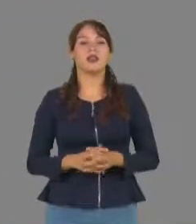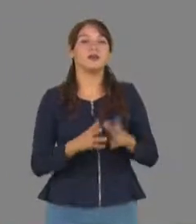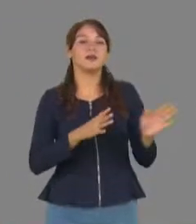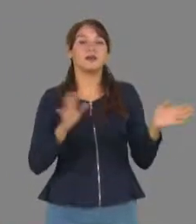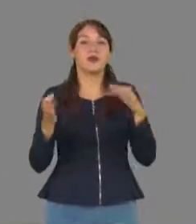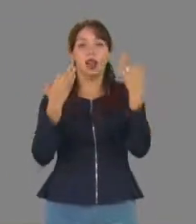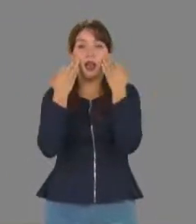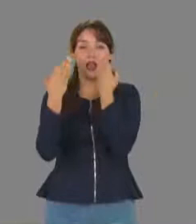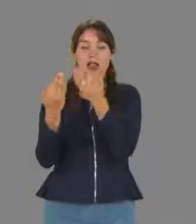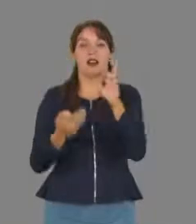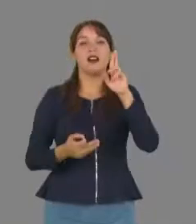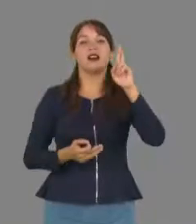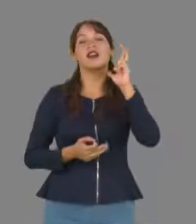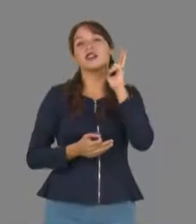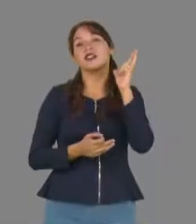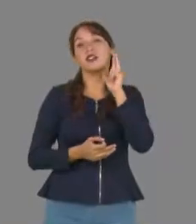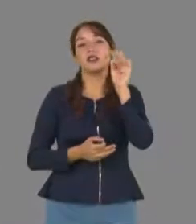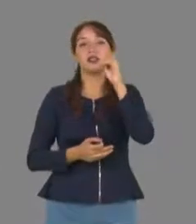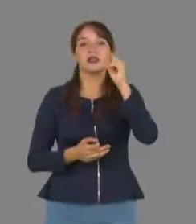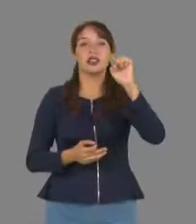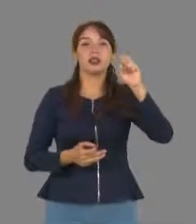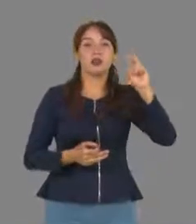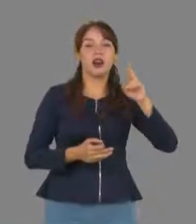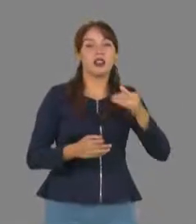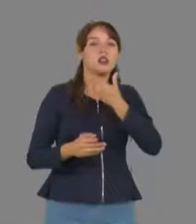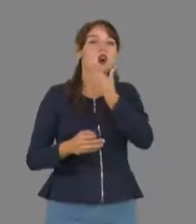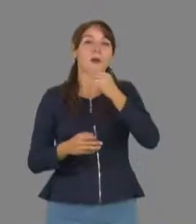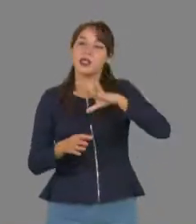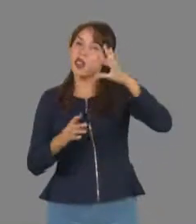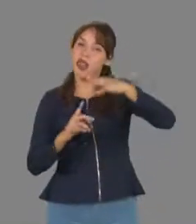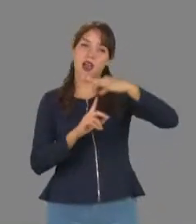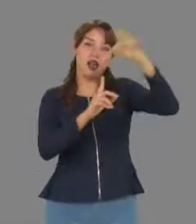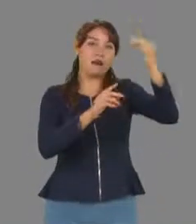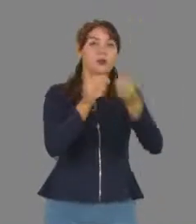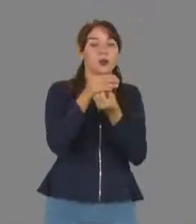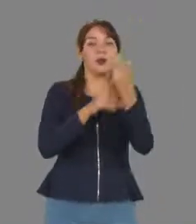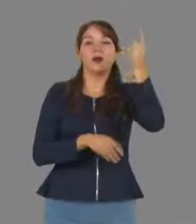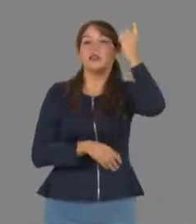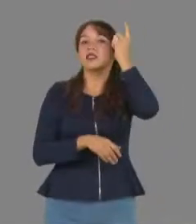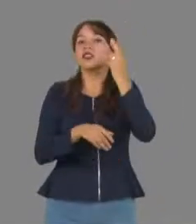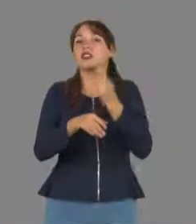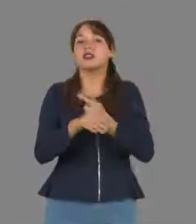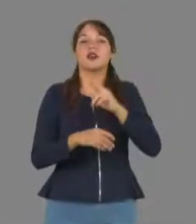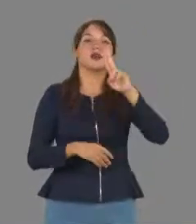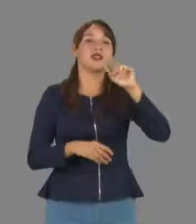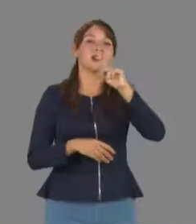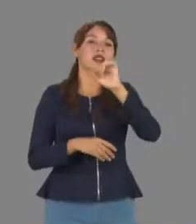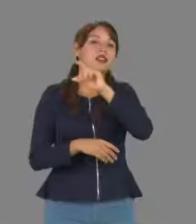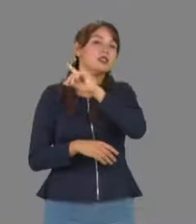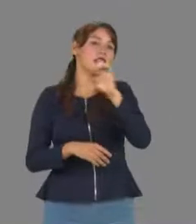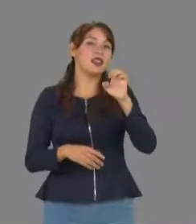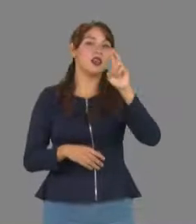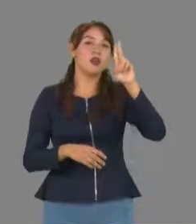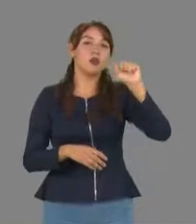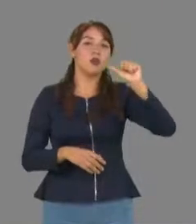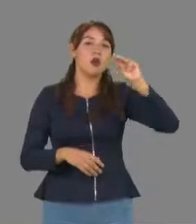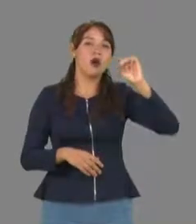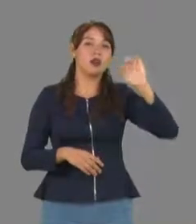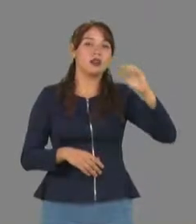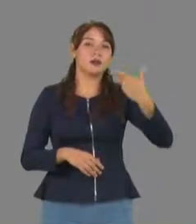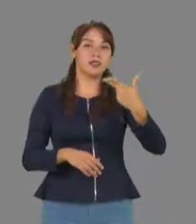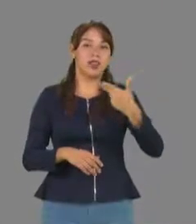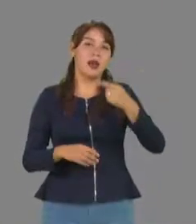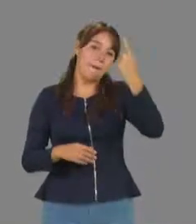Atestigua el rector José Andrés Suárez Fernández la toma de protesta de Rogelio Castillo Hualle como director de la Unidad Académica Multidisciplinaria de